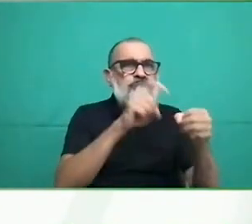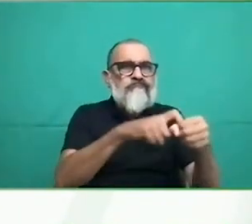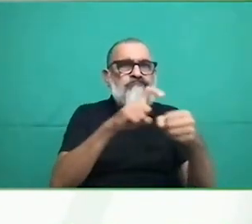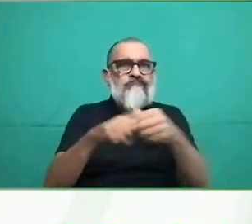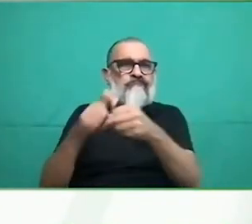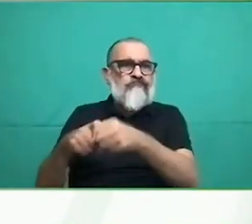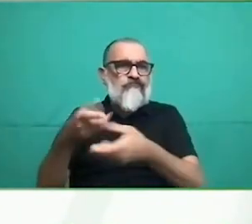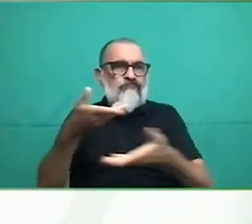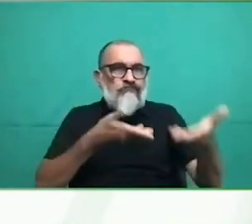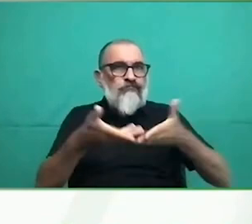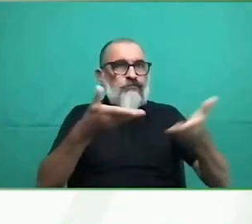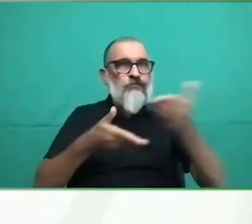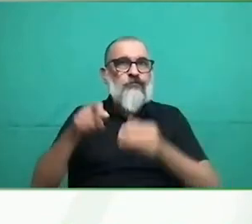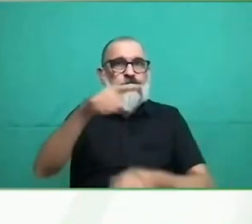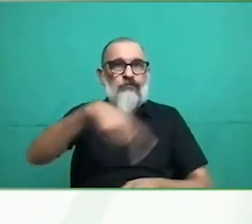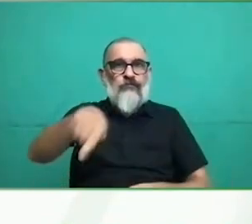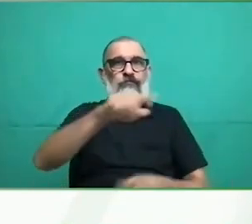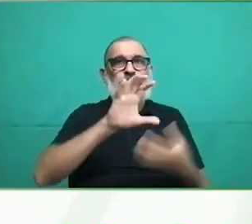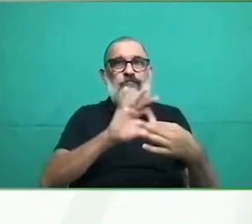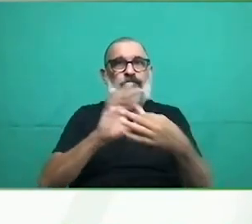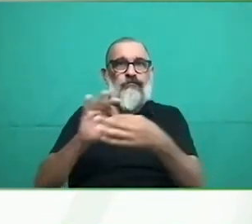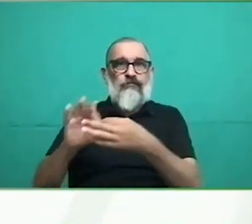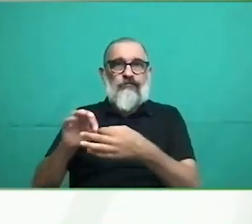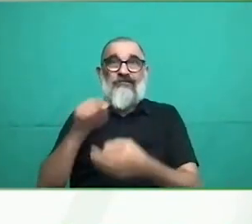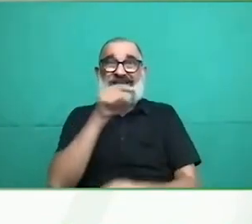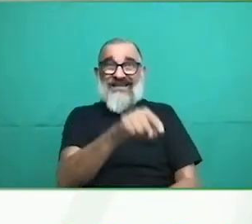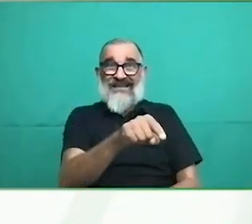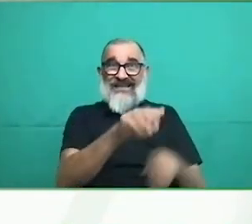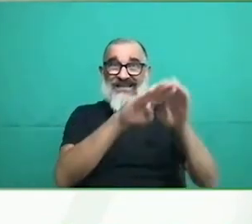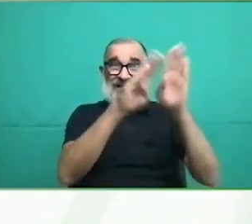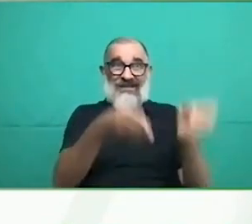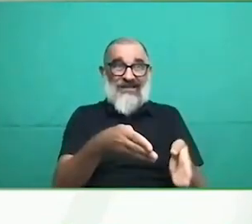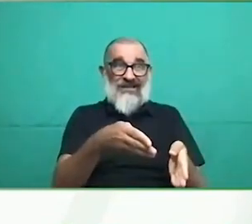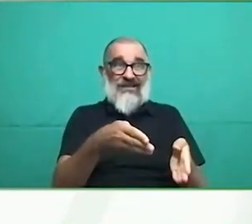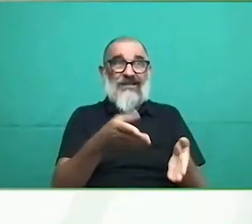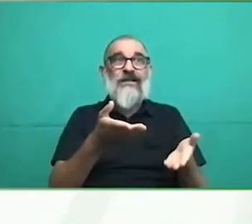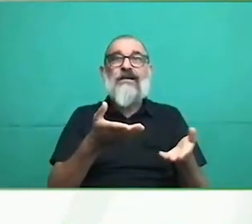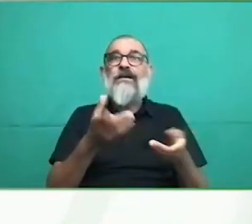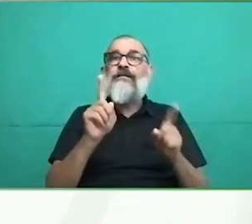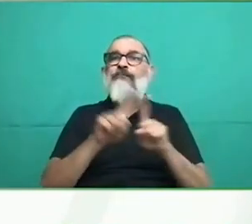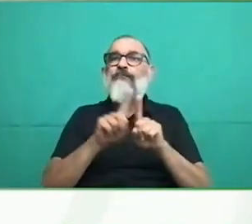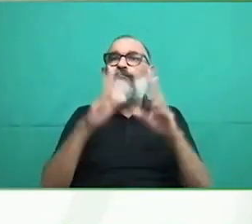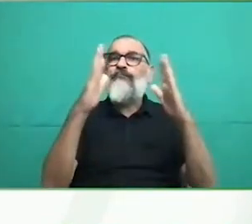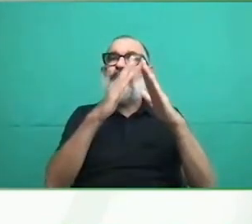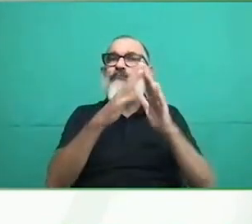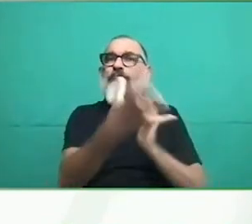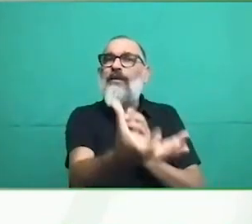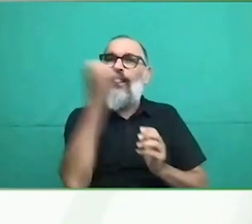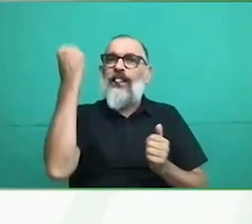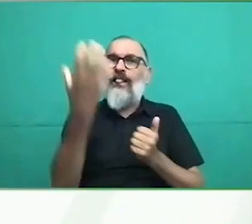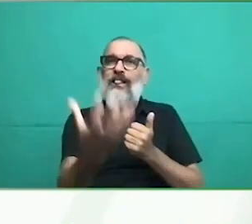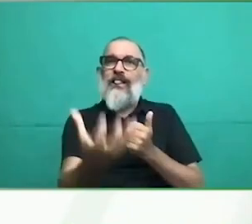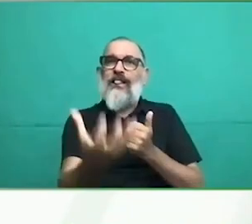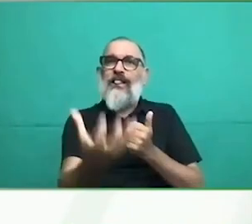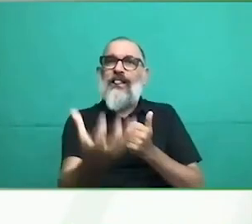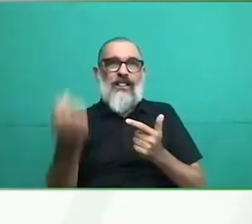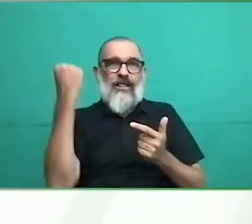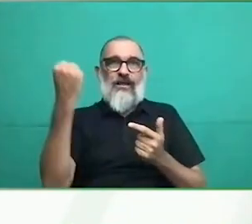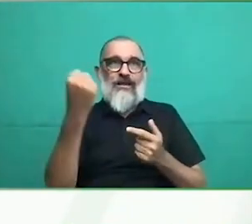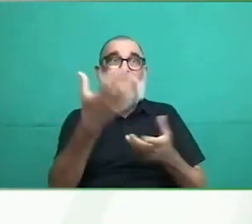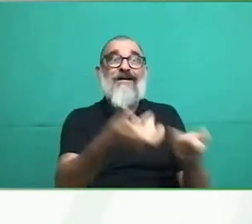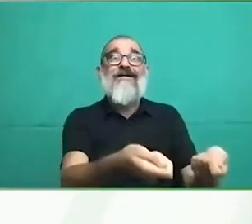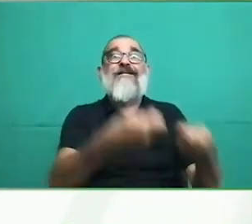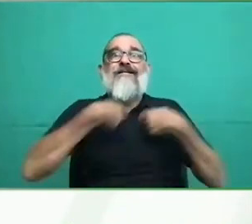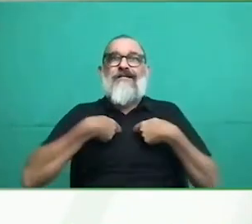los chicos puedan vivir. El paso para el proyecto de vida independiente es que dentro del CAR, que es este centro de acogimiento,